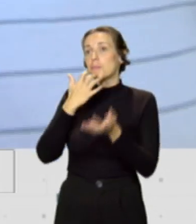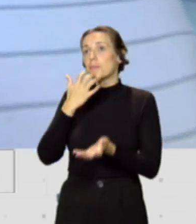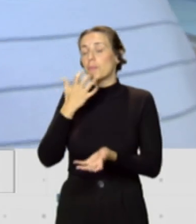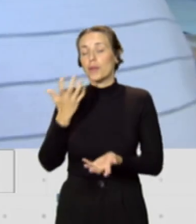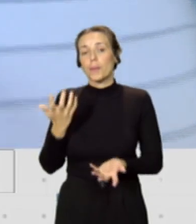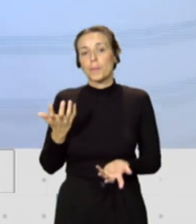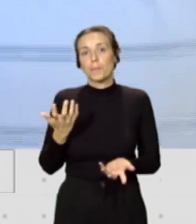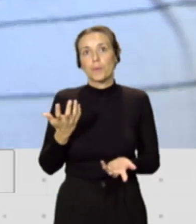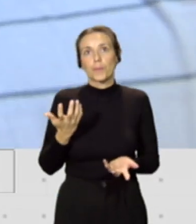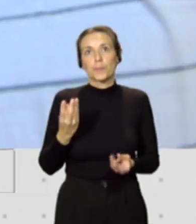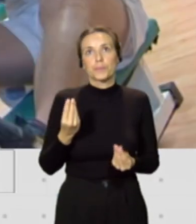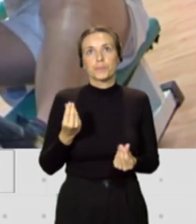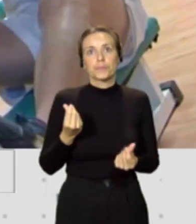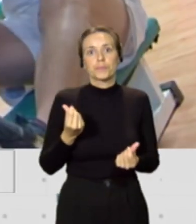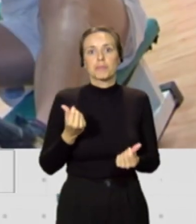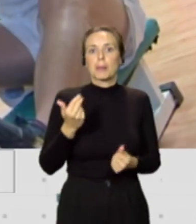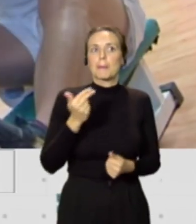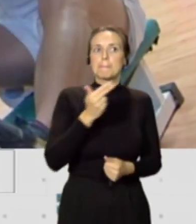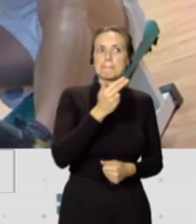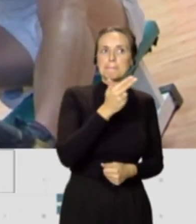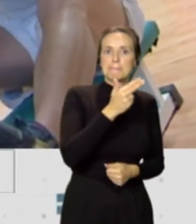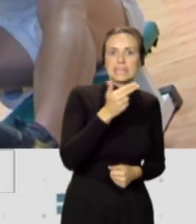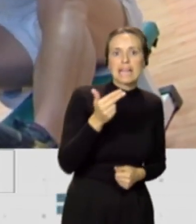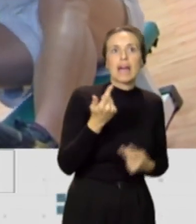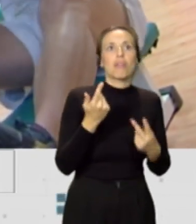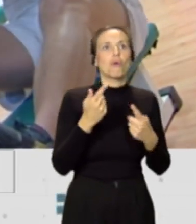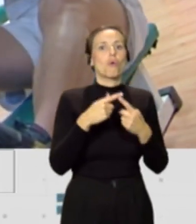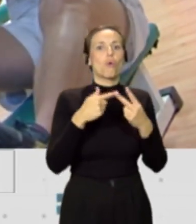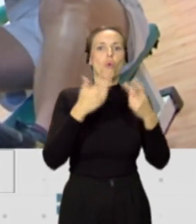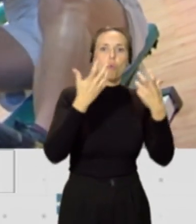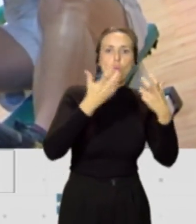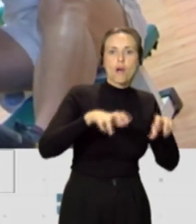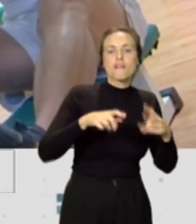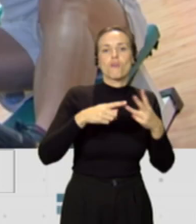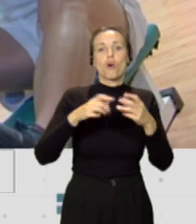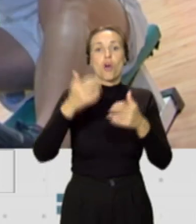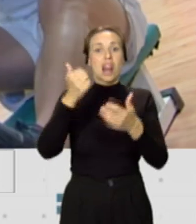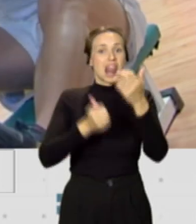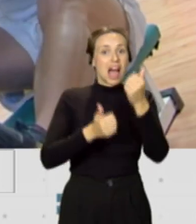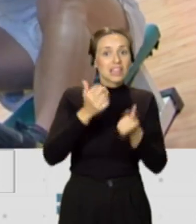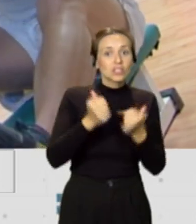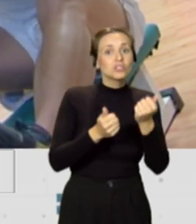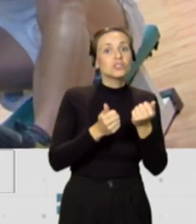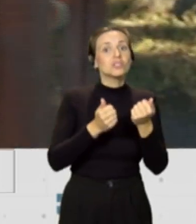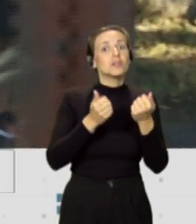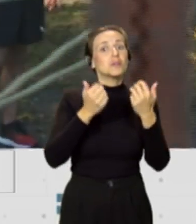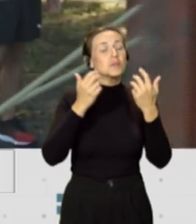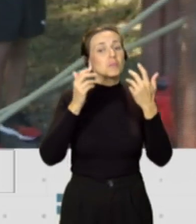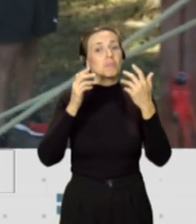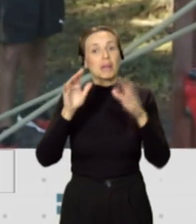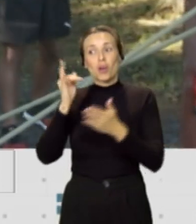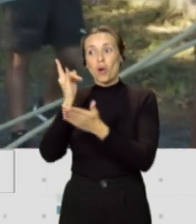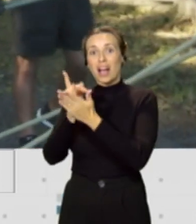utilizar pescado, huevo, lácteos y limitar el consumo de